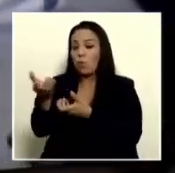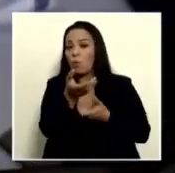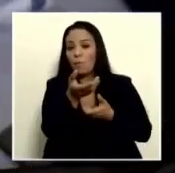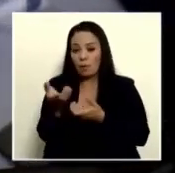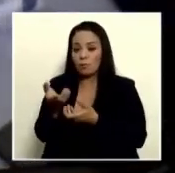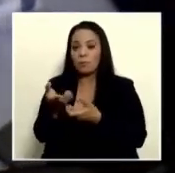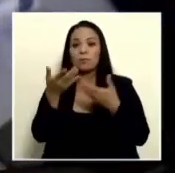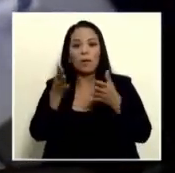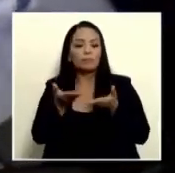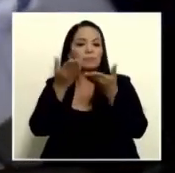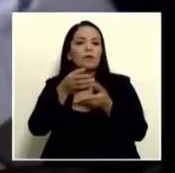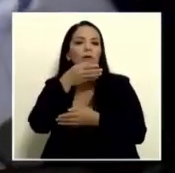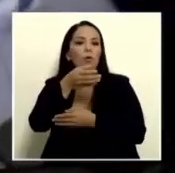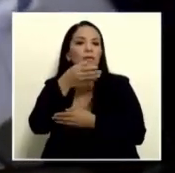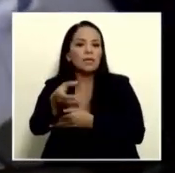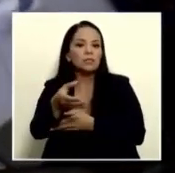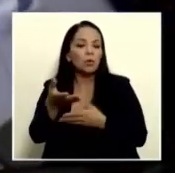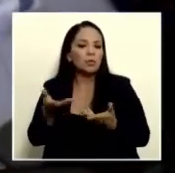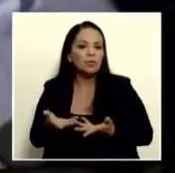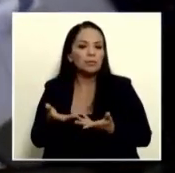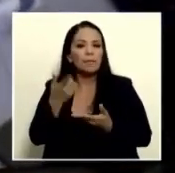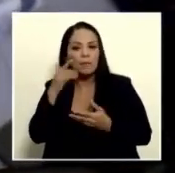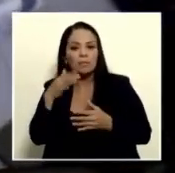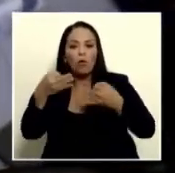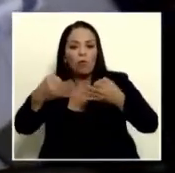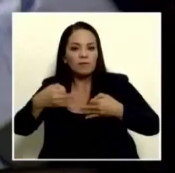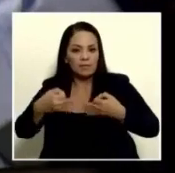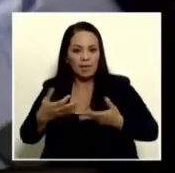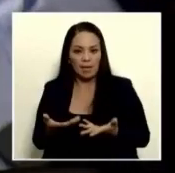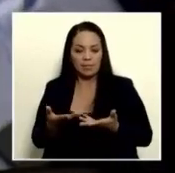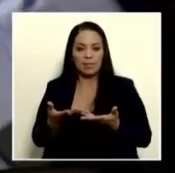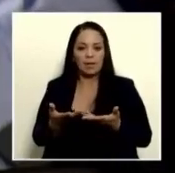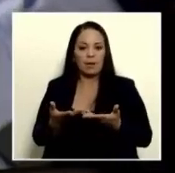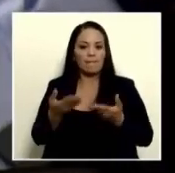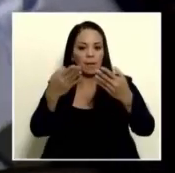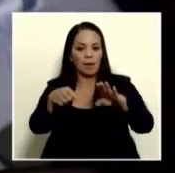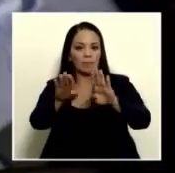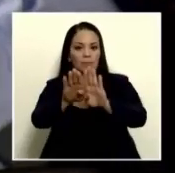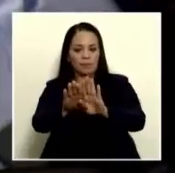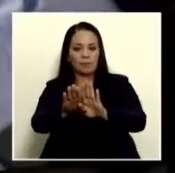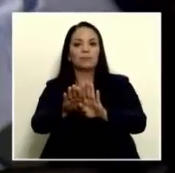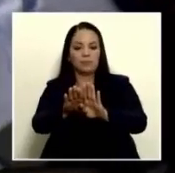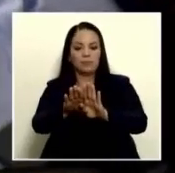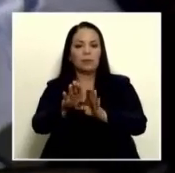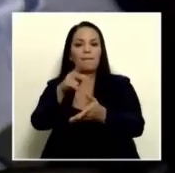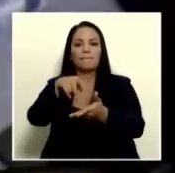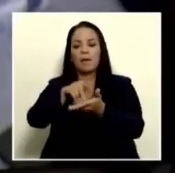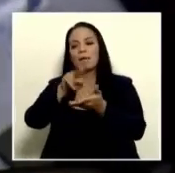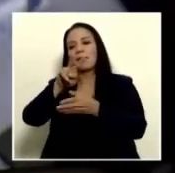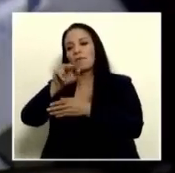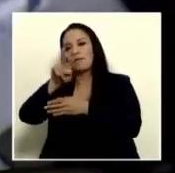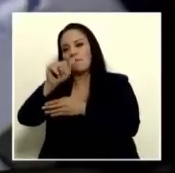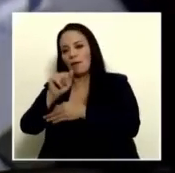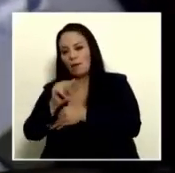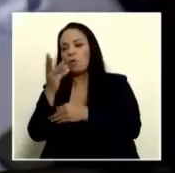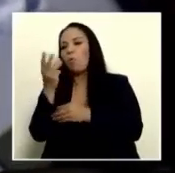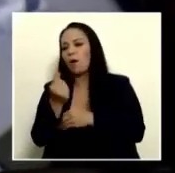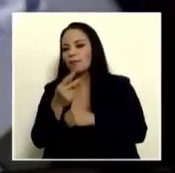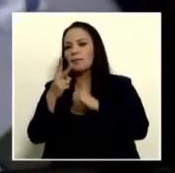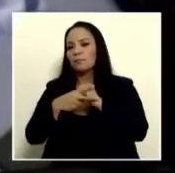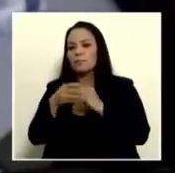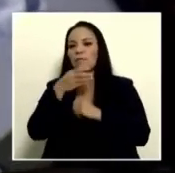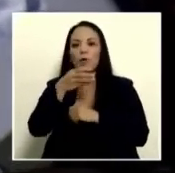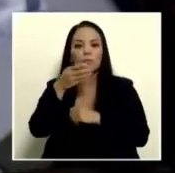recomendaciones similares oficiales para la inhabilitación del de Parque Viva no sé cuántas